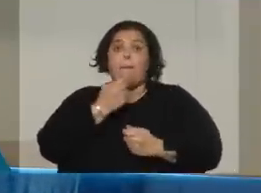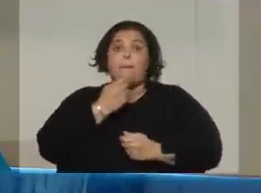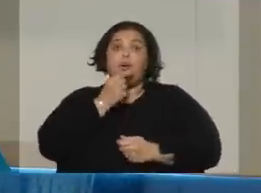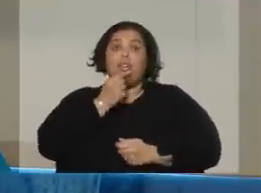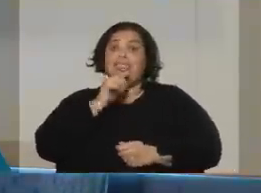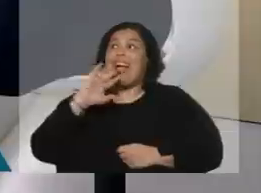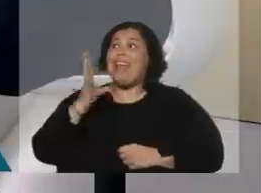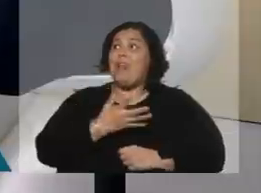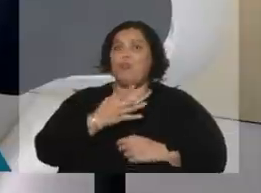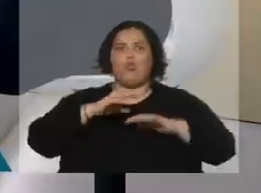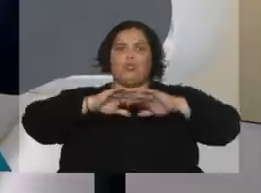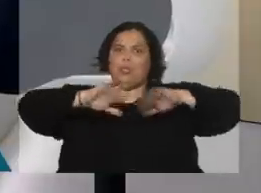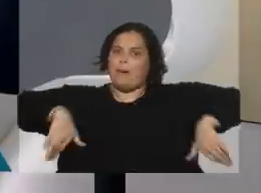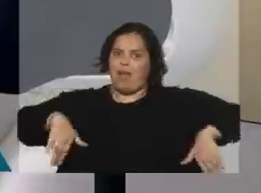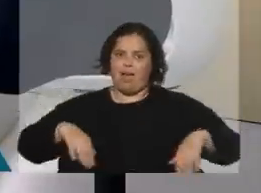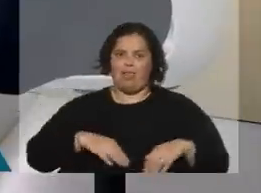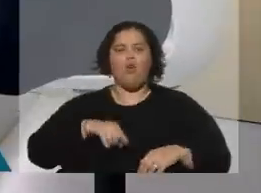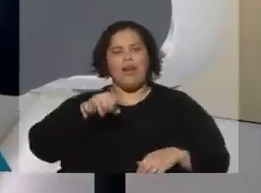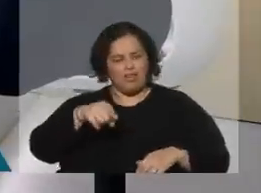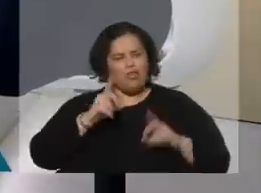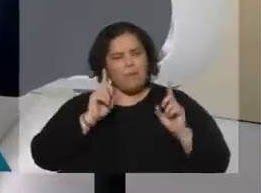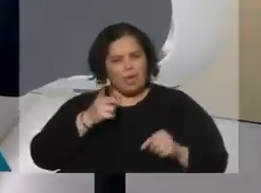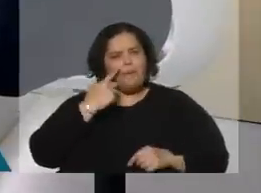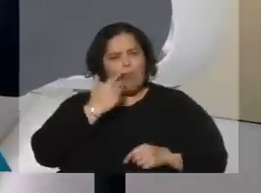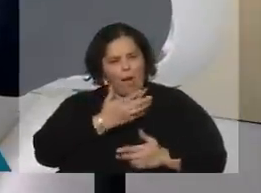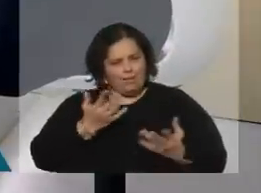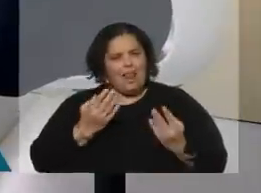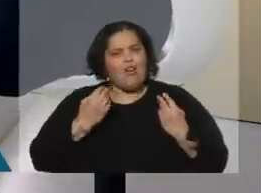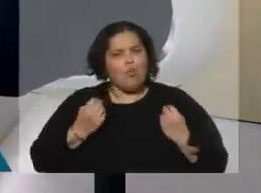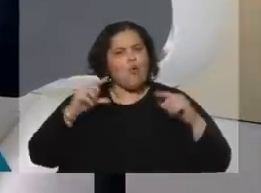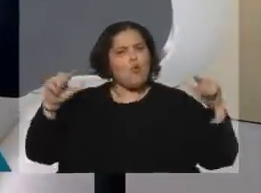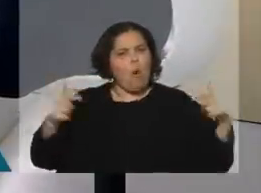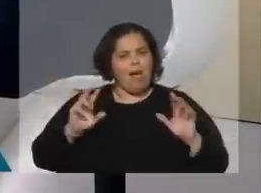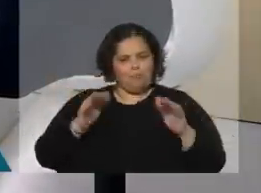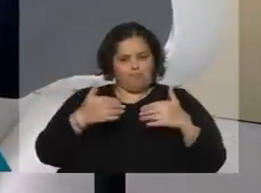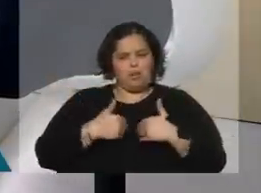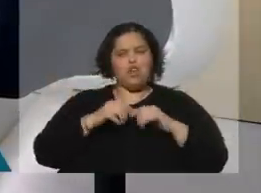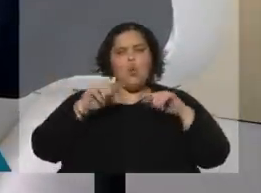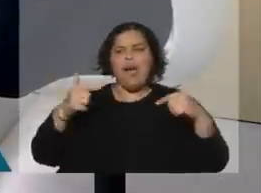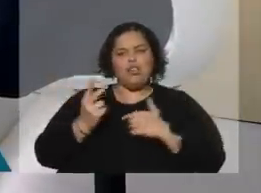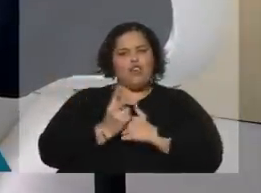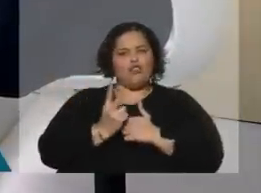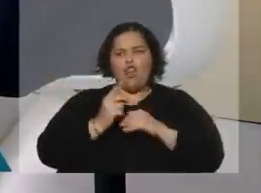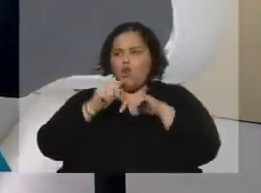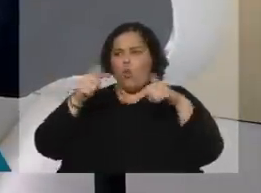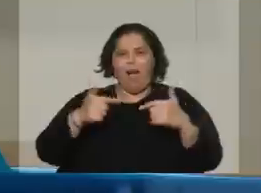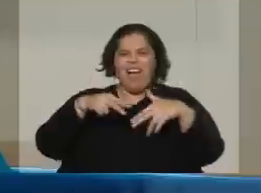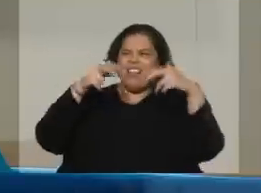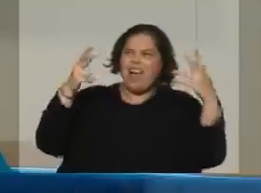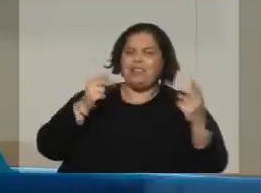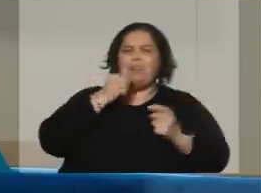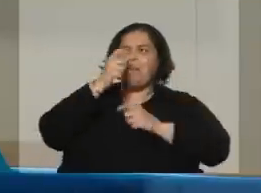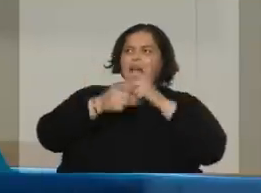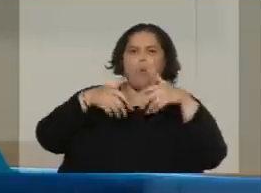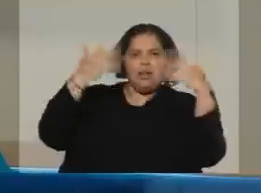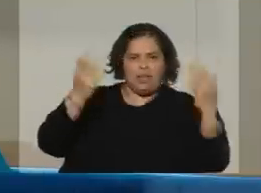mundo. O ha dejado en evidencia la falta de autocontrol y de análisis y del valor de la palabra, ¿no? Sí, por